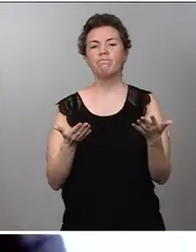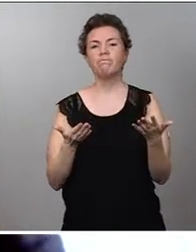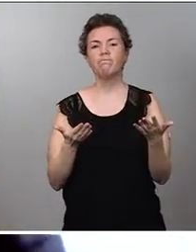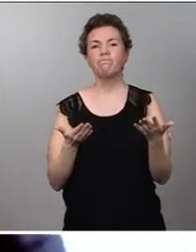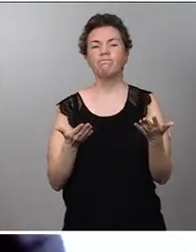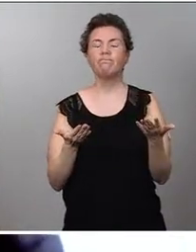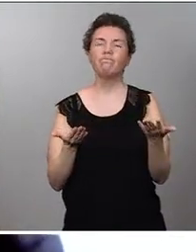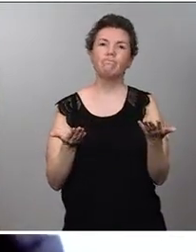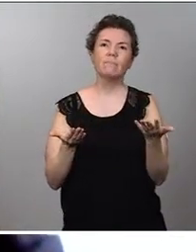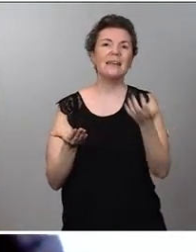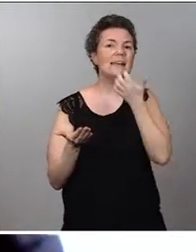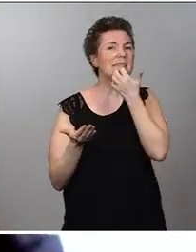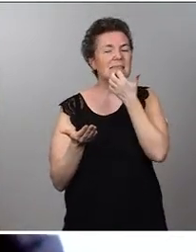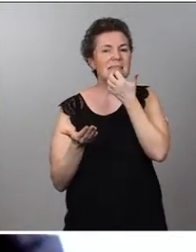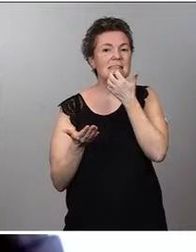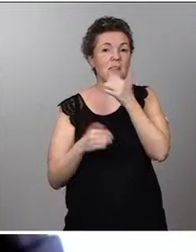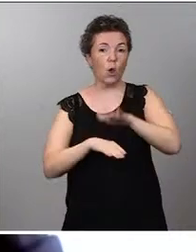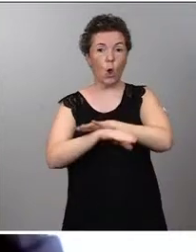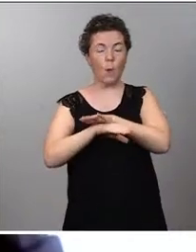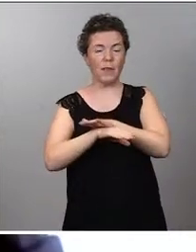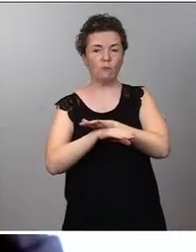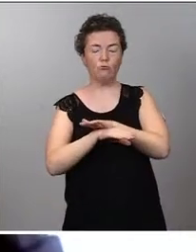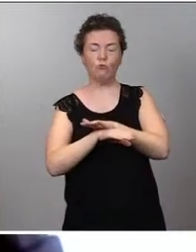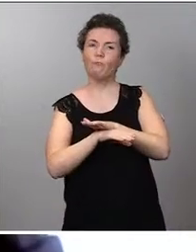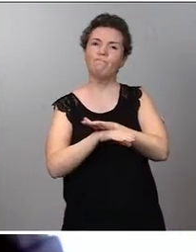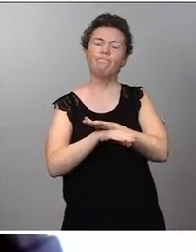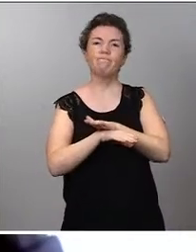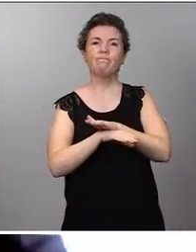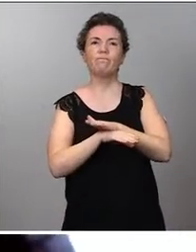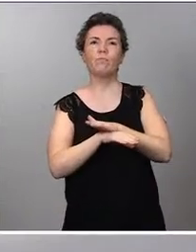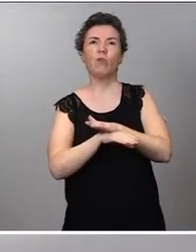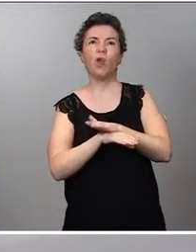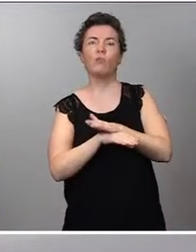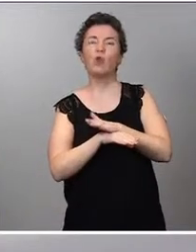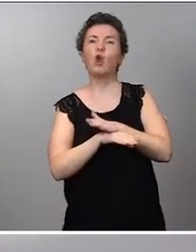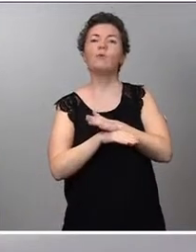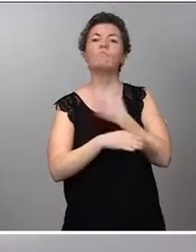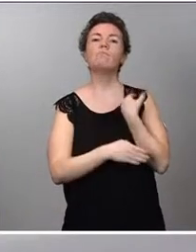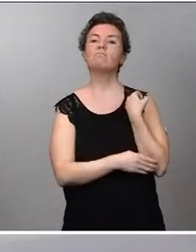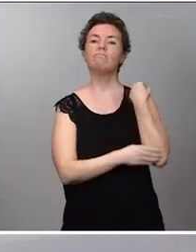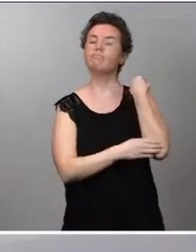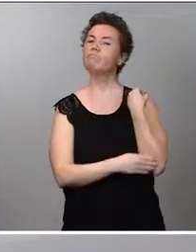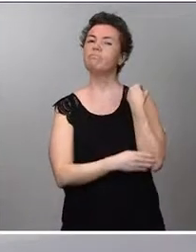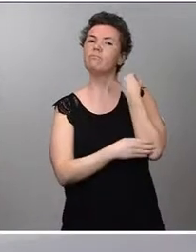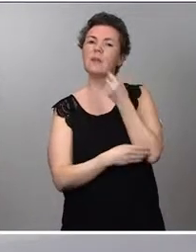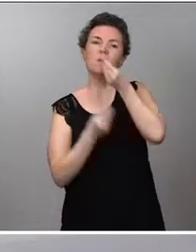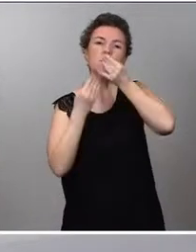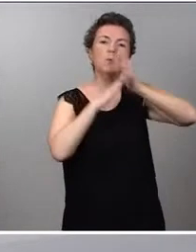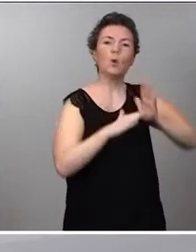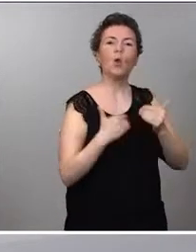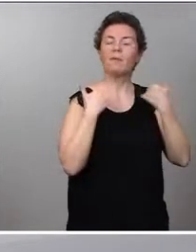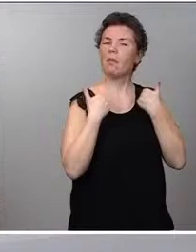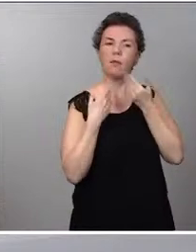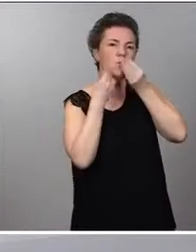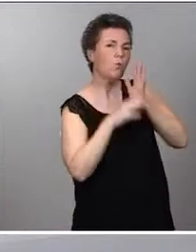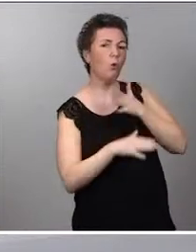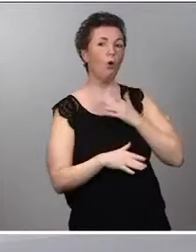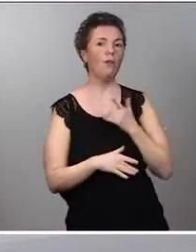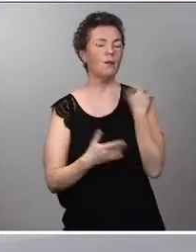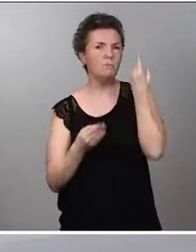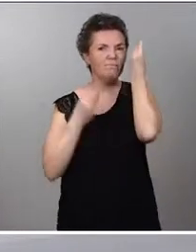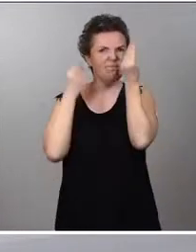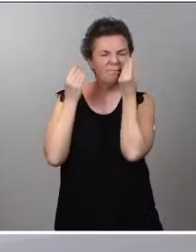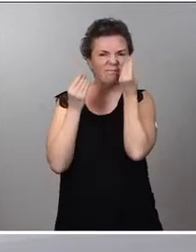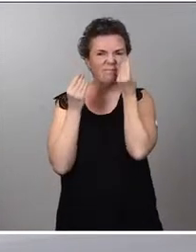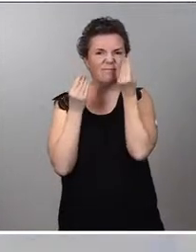Si el Gobierno no está dispuesto a moverse en la posición de transferir la competencia, ¿qué es exactamente lo que se va a poner sobre la